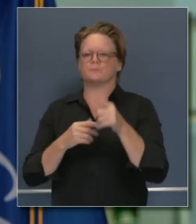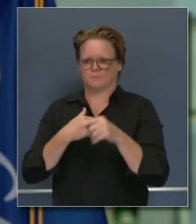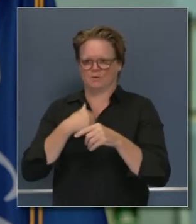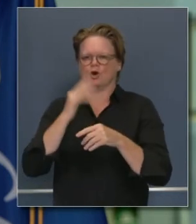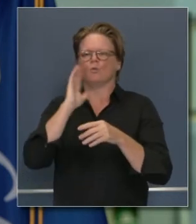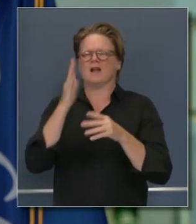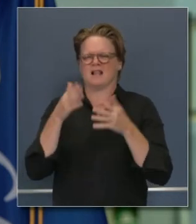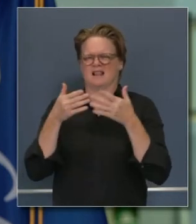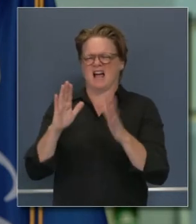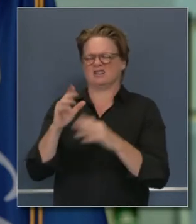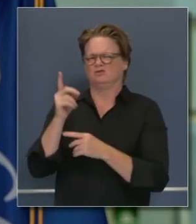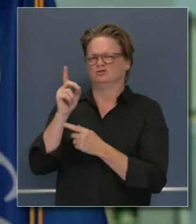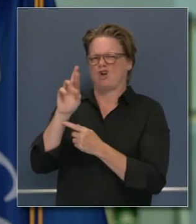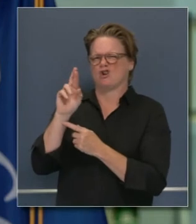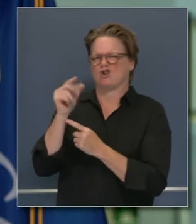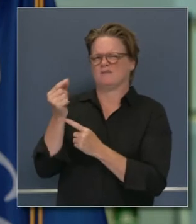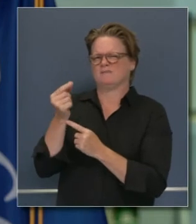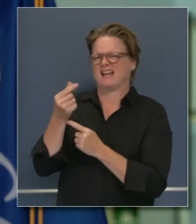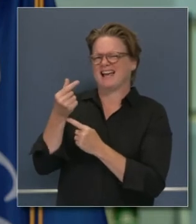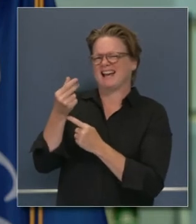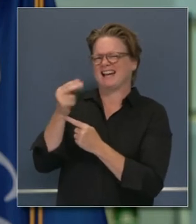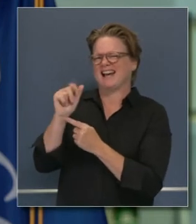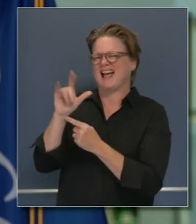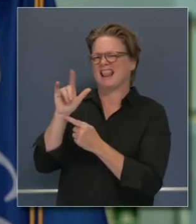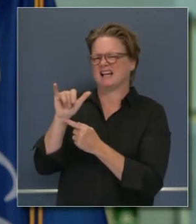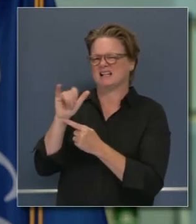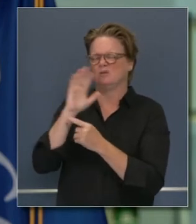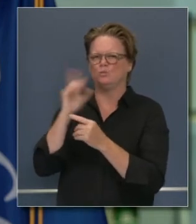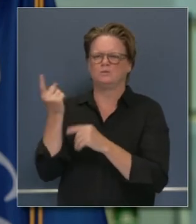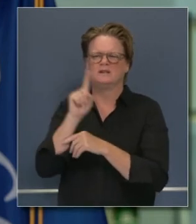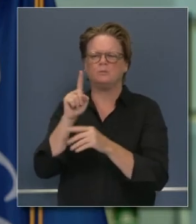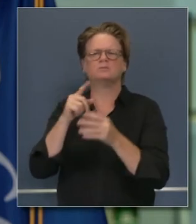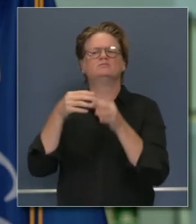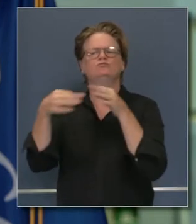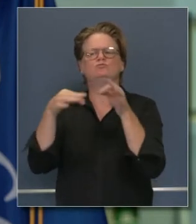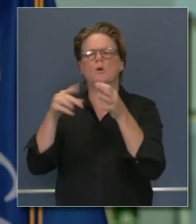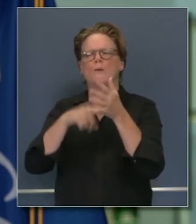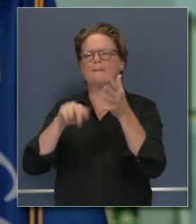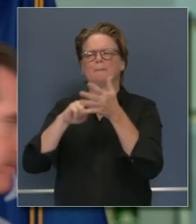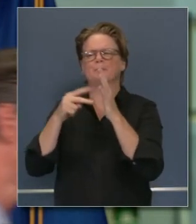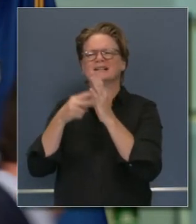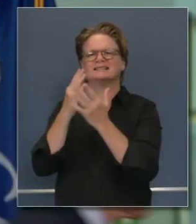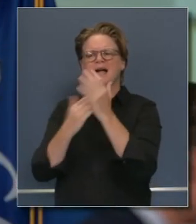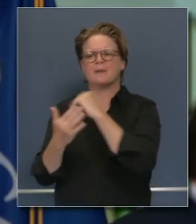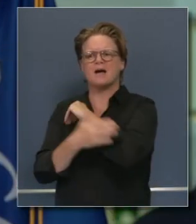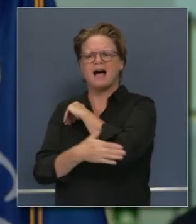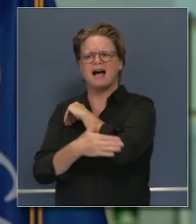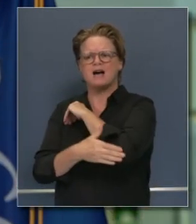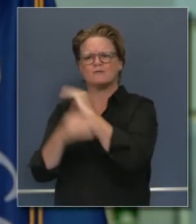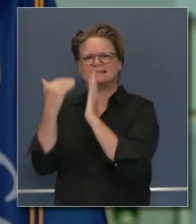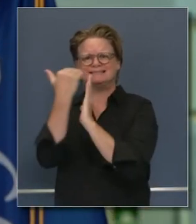en cuanto a la lista de monitoreo o de supervisión particularmente en el condado de Orange en ese espacio